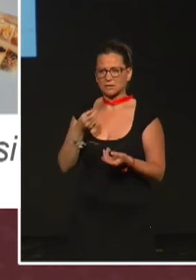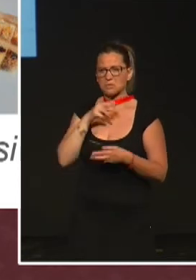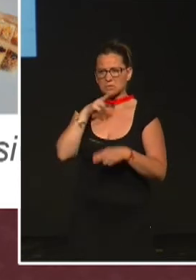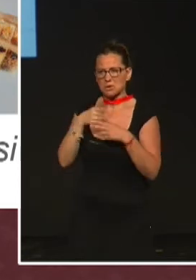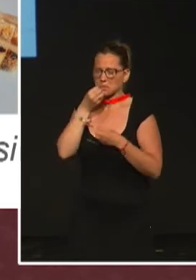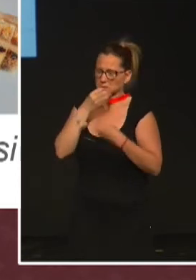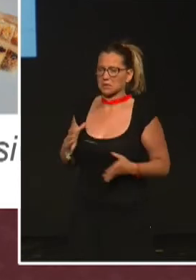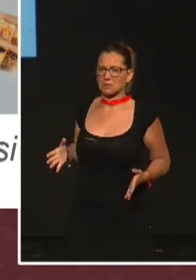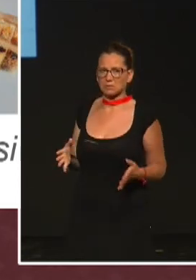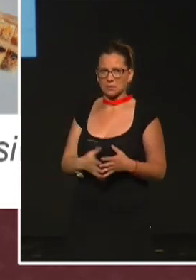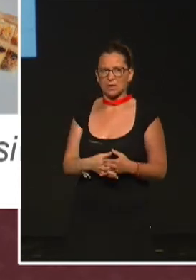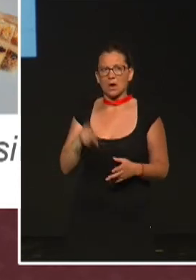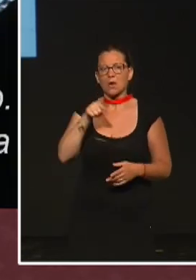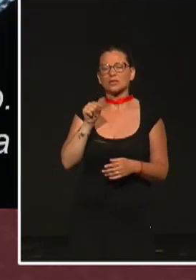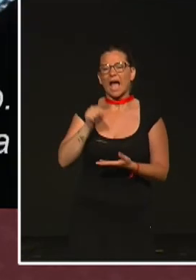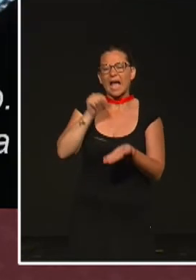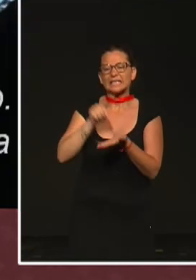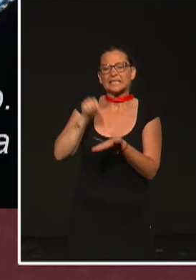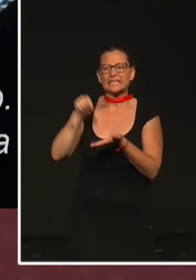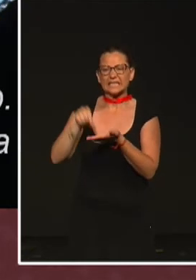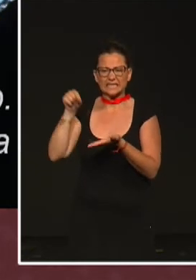Después hay más insectos como estas chinches que veis aquí.